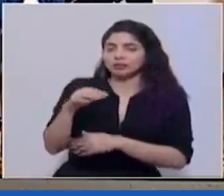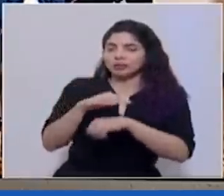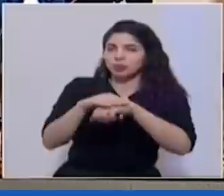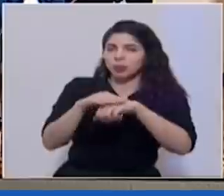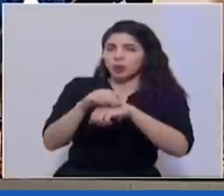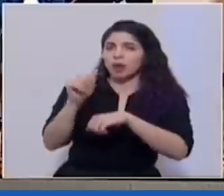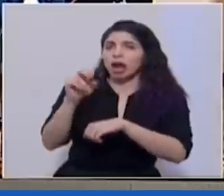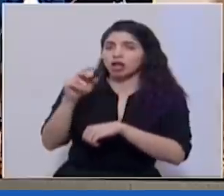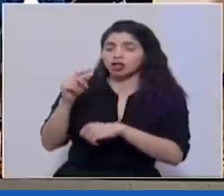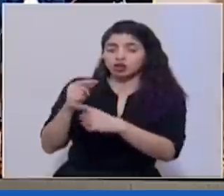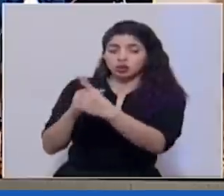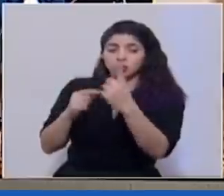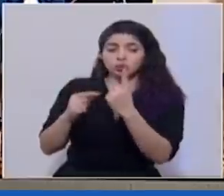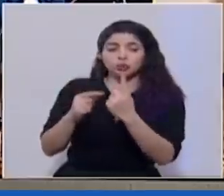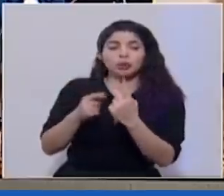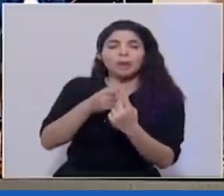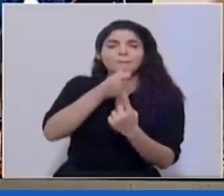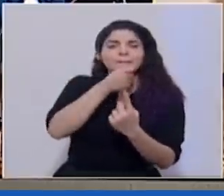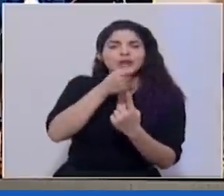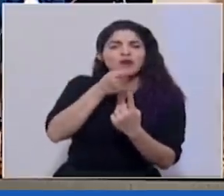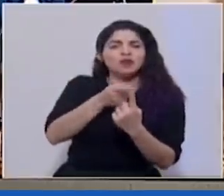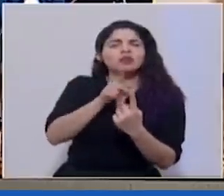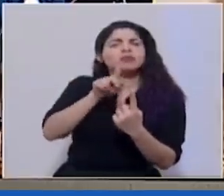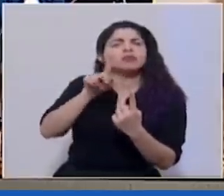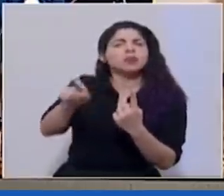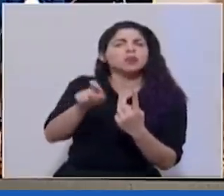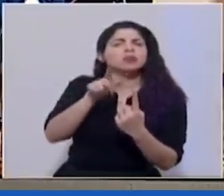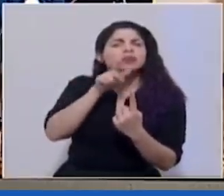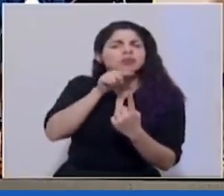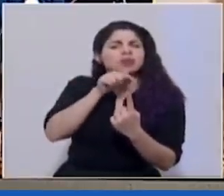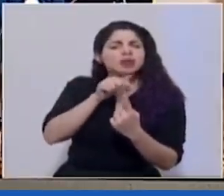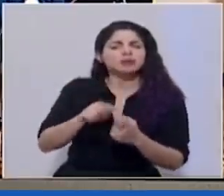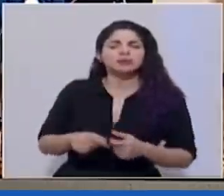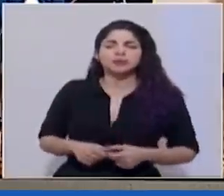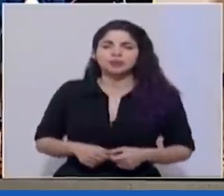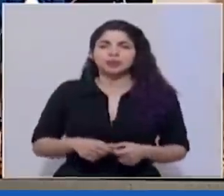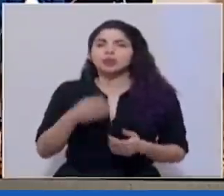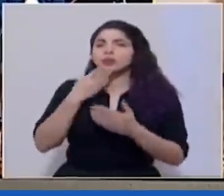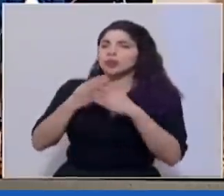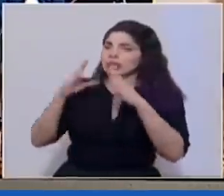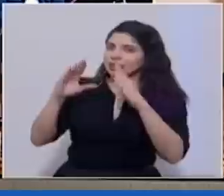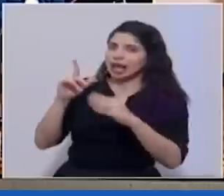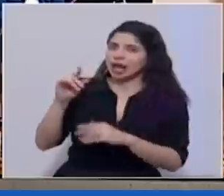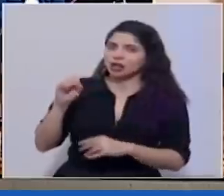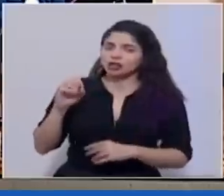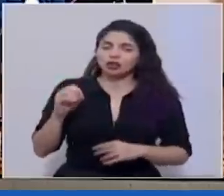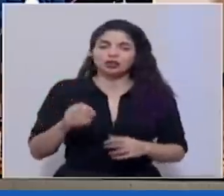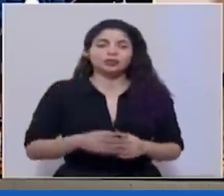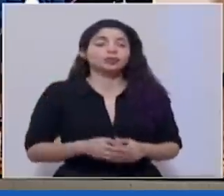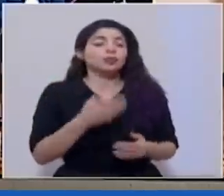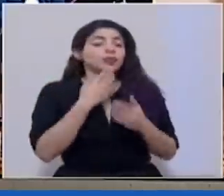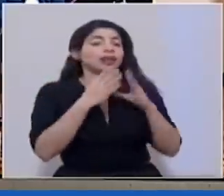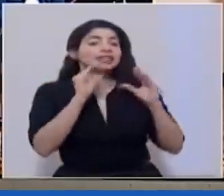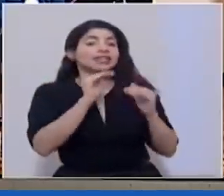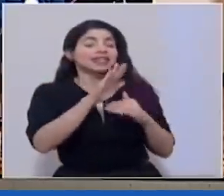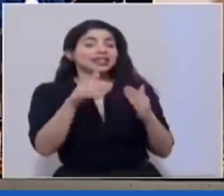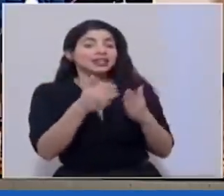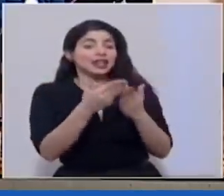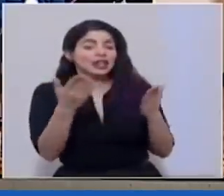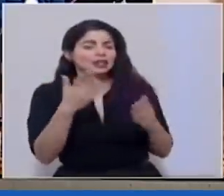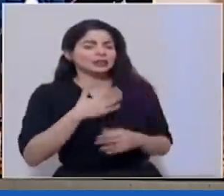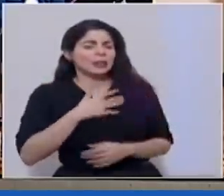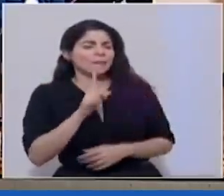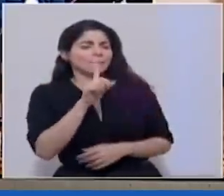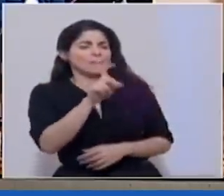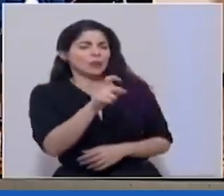al micrófono y nos dice hacia quién va dirigida su consulta. Buenas tardes, Alonso. Buenas tardes a todos. Tengo